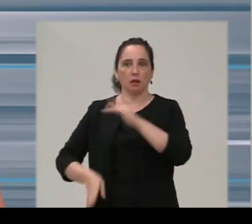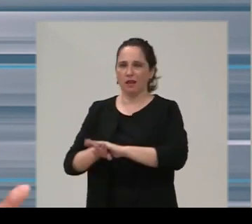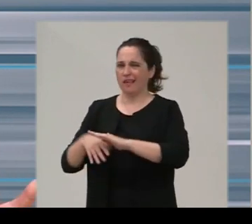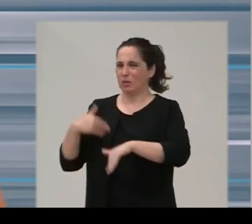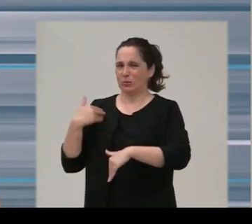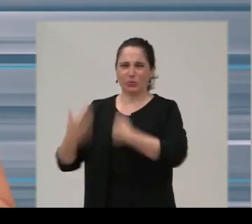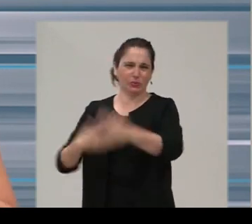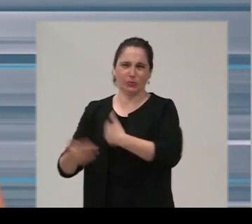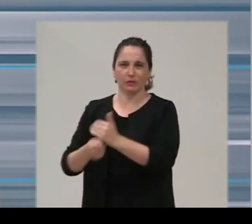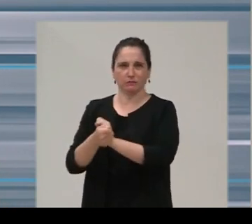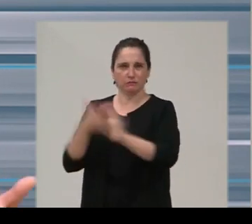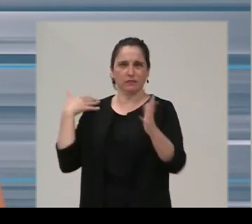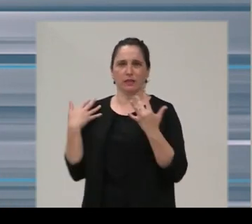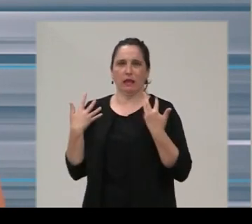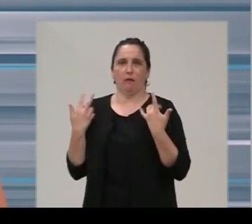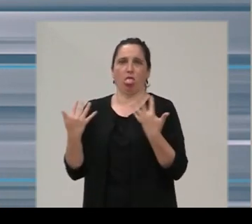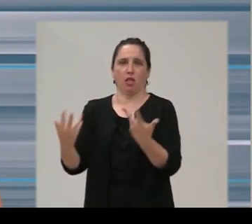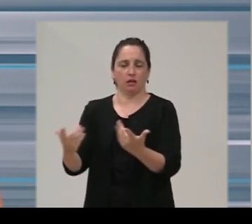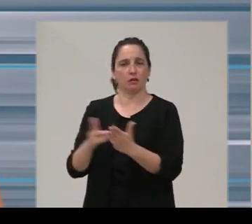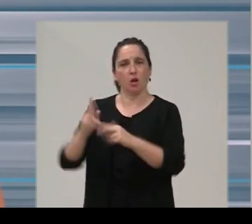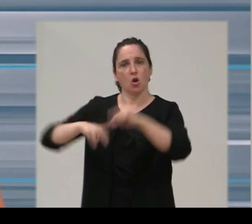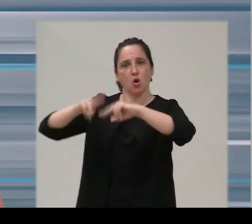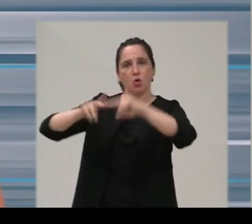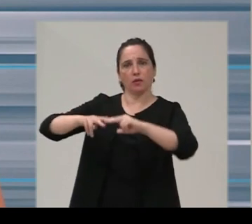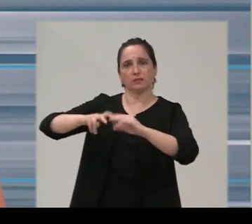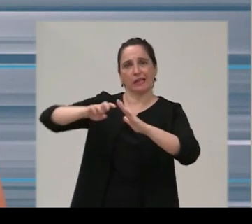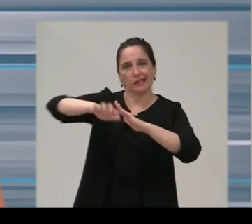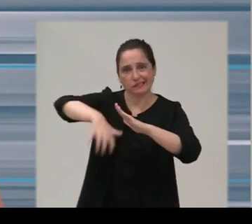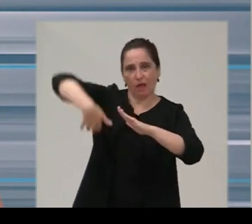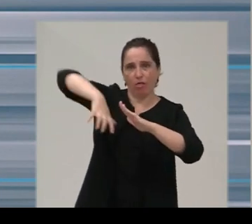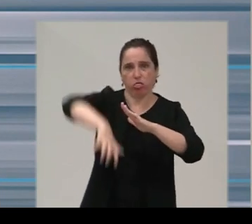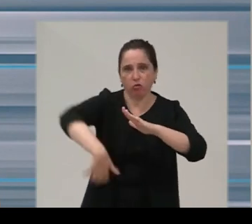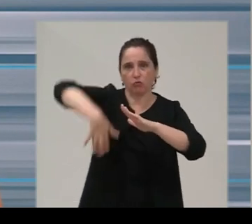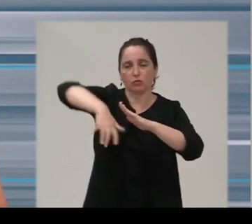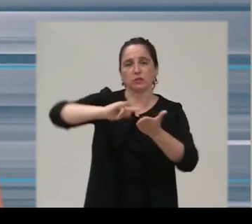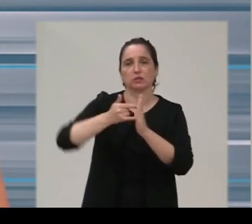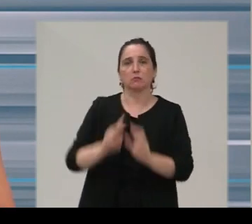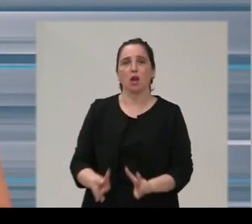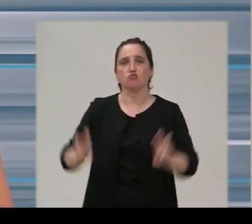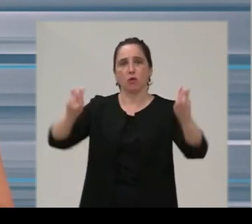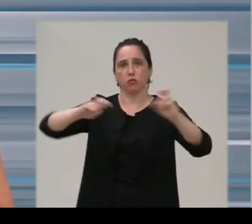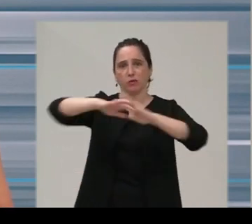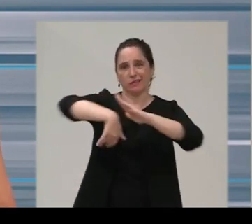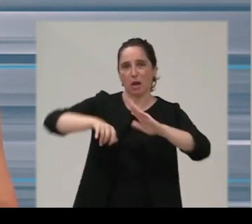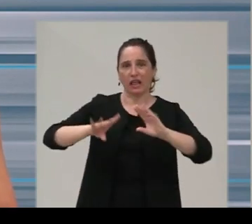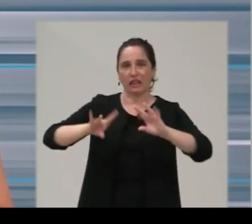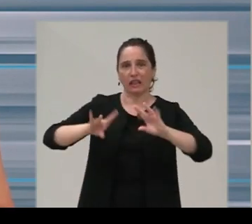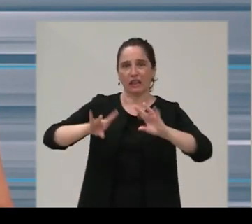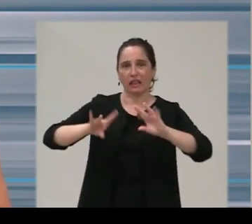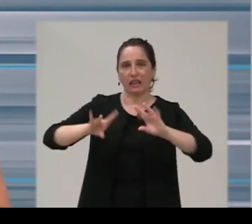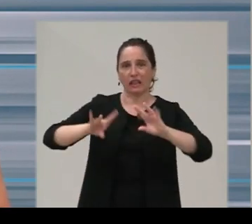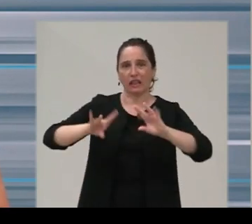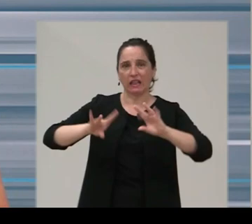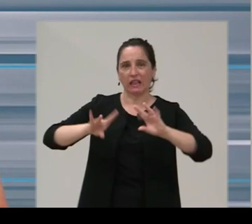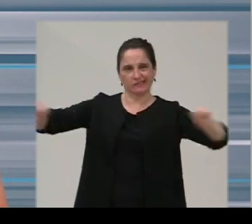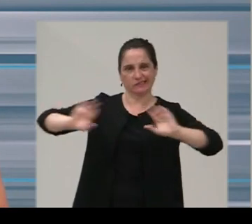inmediatamente avanzar en la excavación con un sistema nuevo de contención de tierras basado